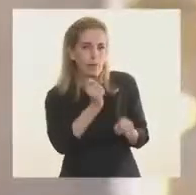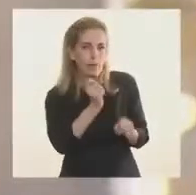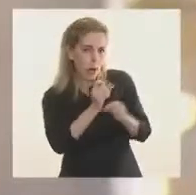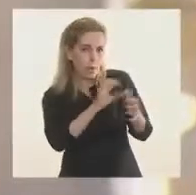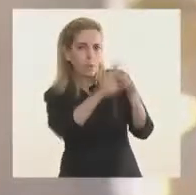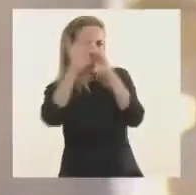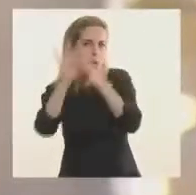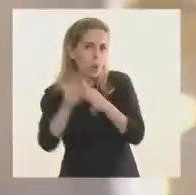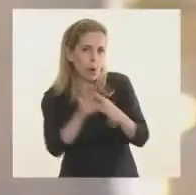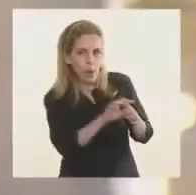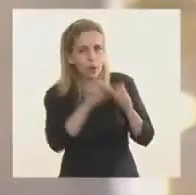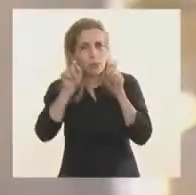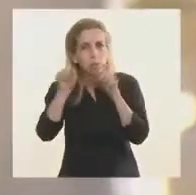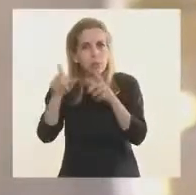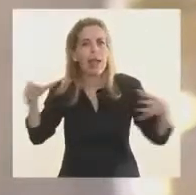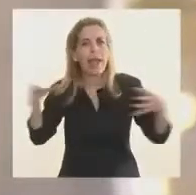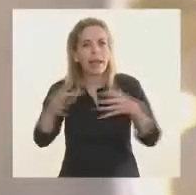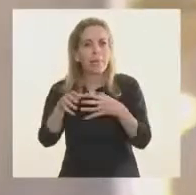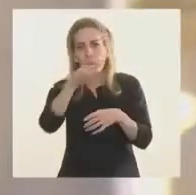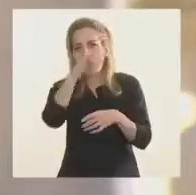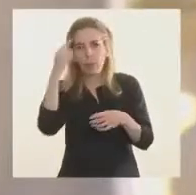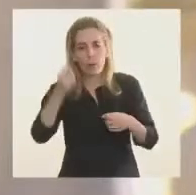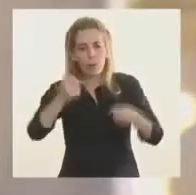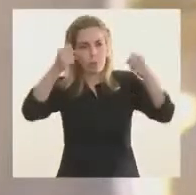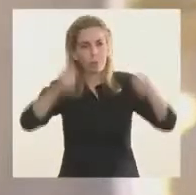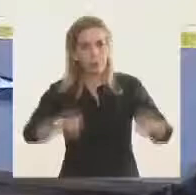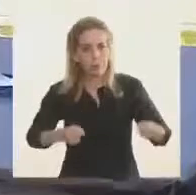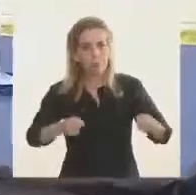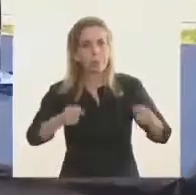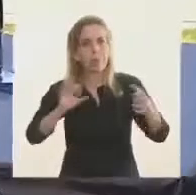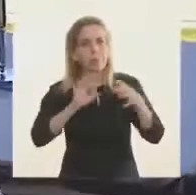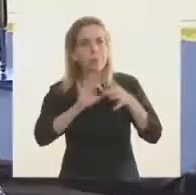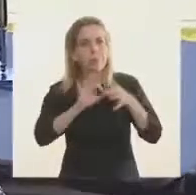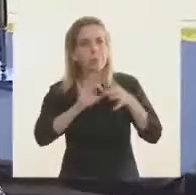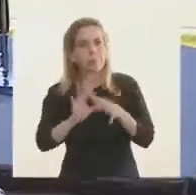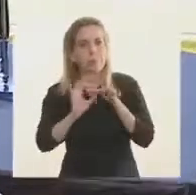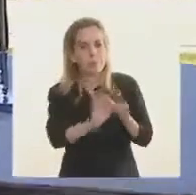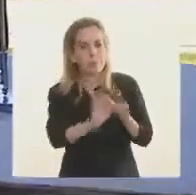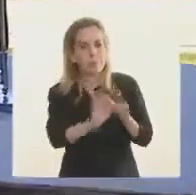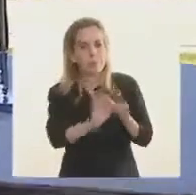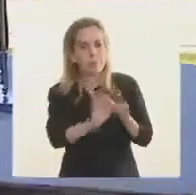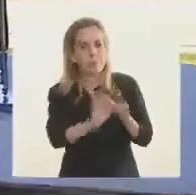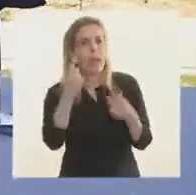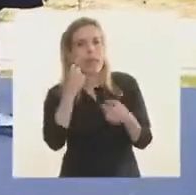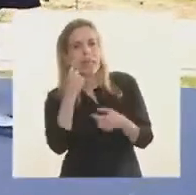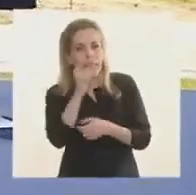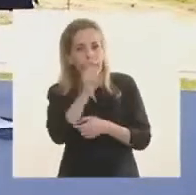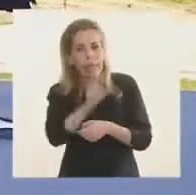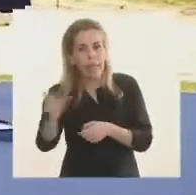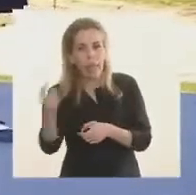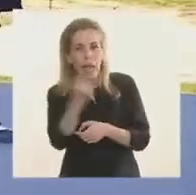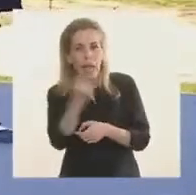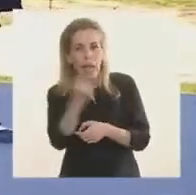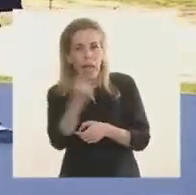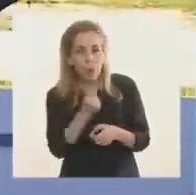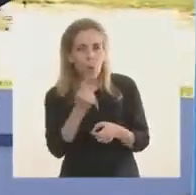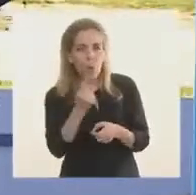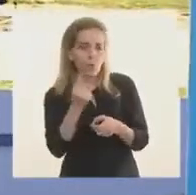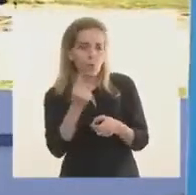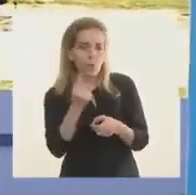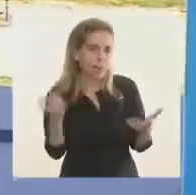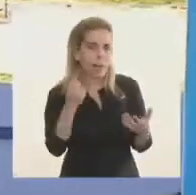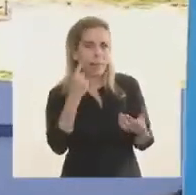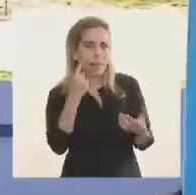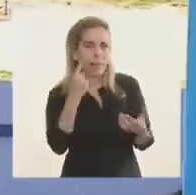a todo su equipo nacional y junto a cada intendente, el intendente